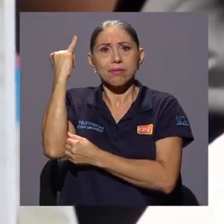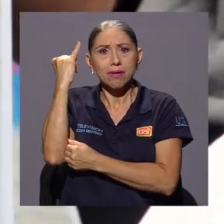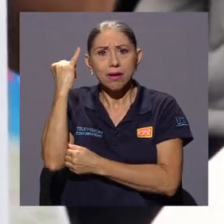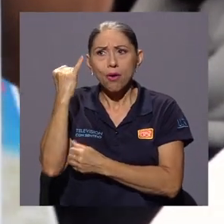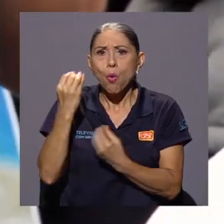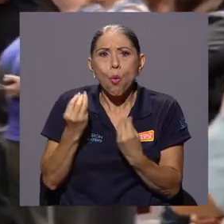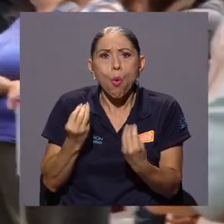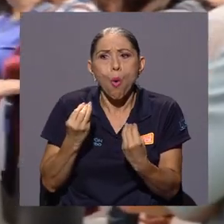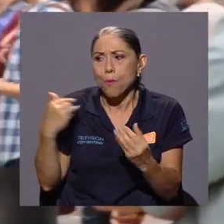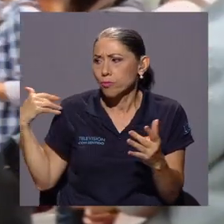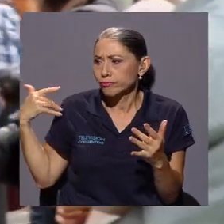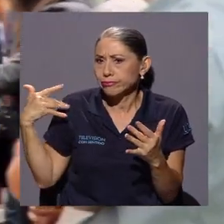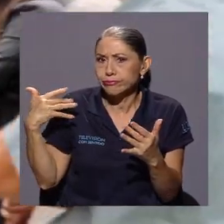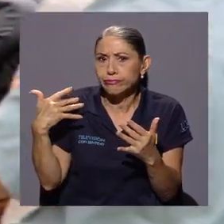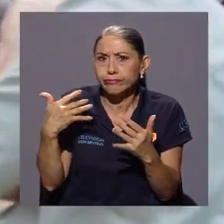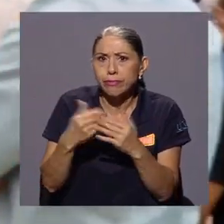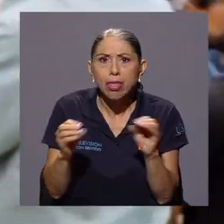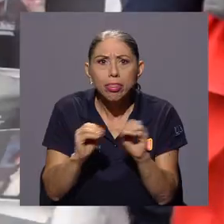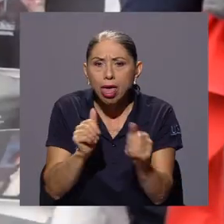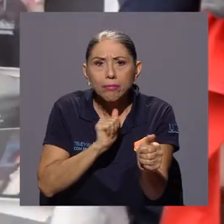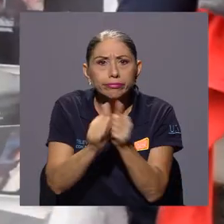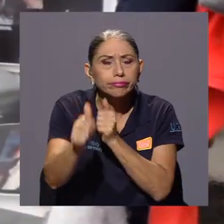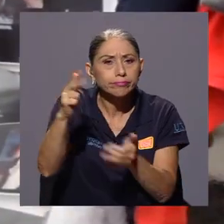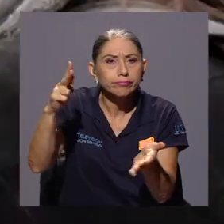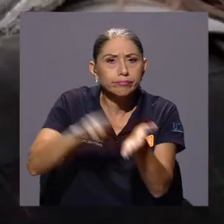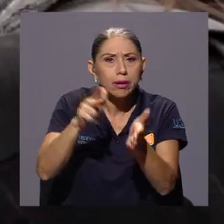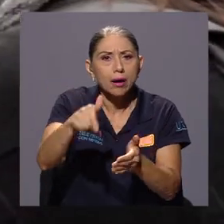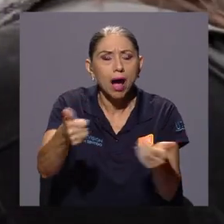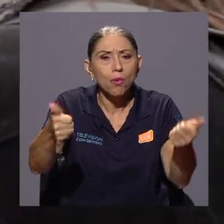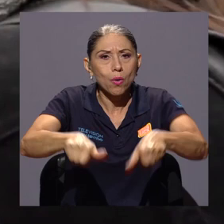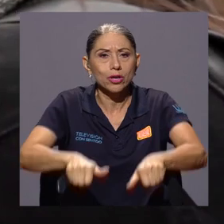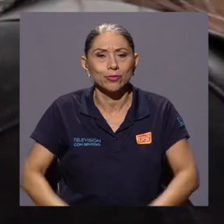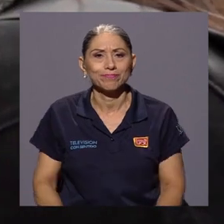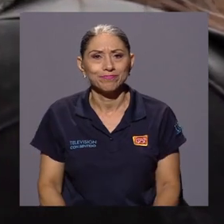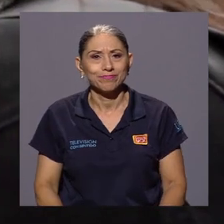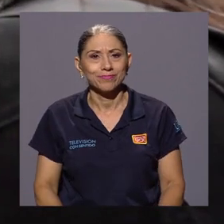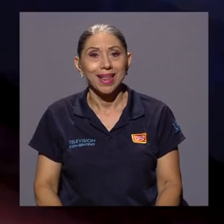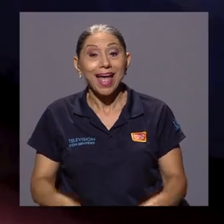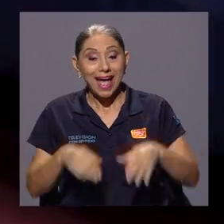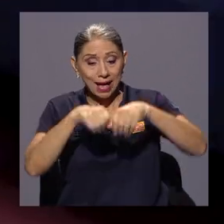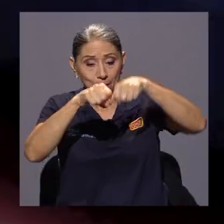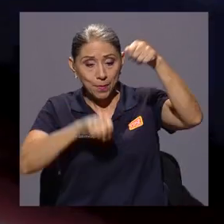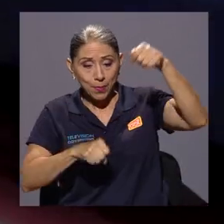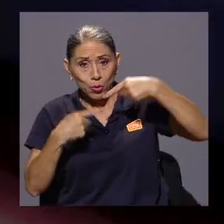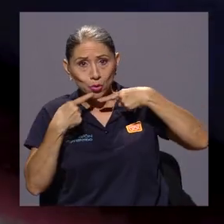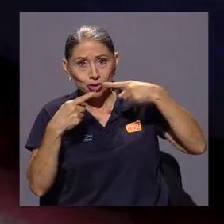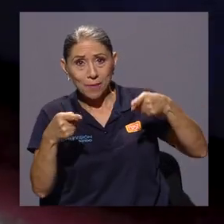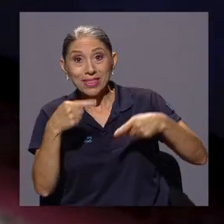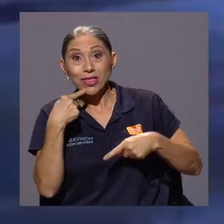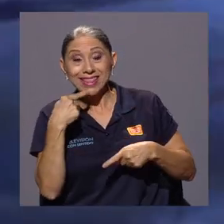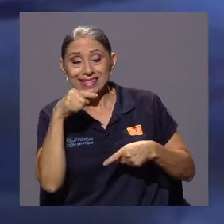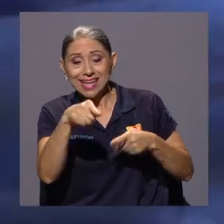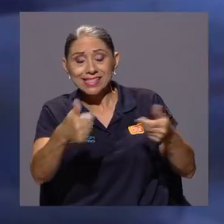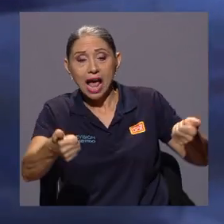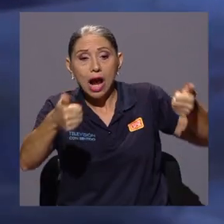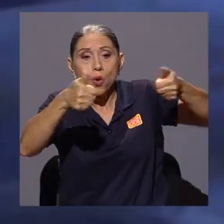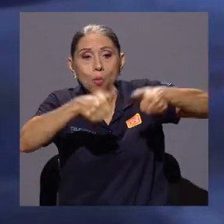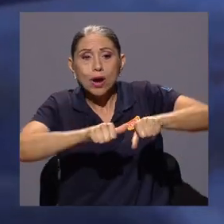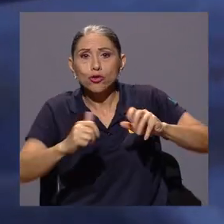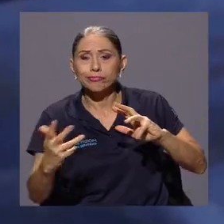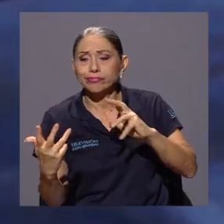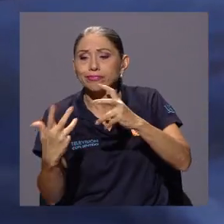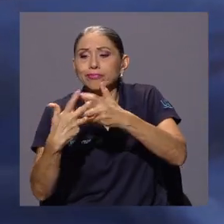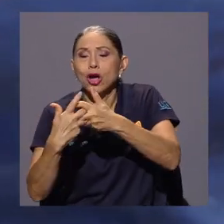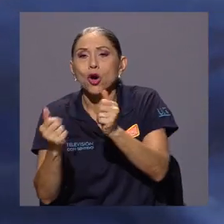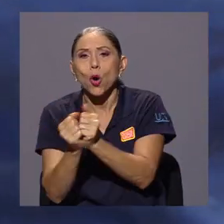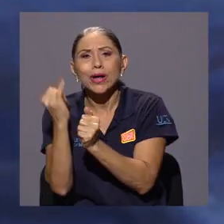iniciativa, pues a la altura del día de hoy no se haya ratificado ese acuerdo. En el pronunciamiento se destaca que este acuerdo va en línea